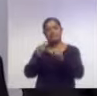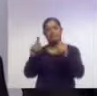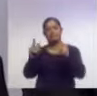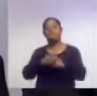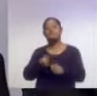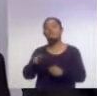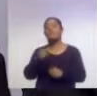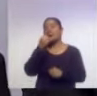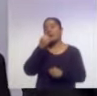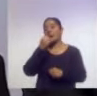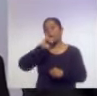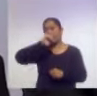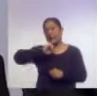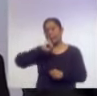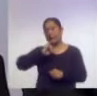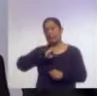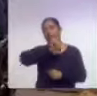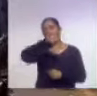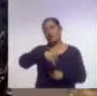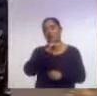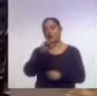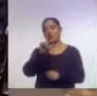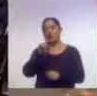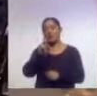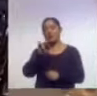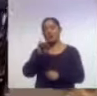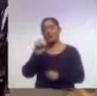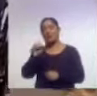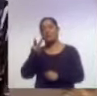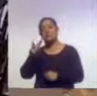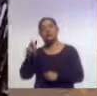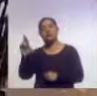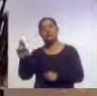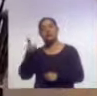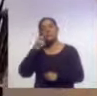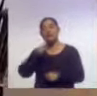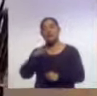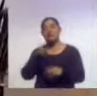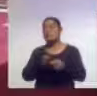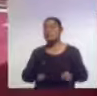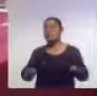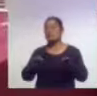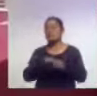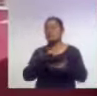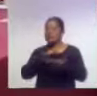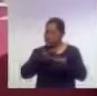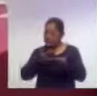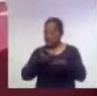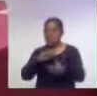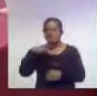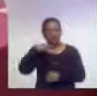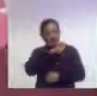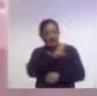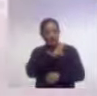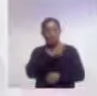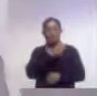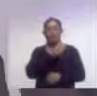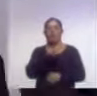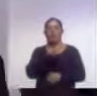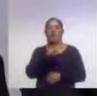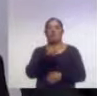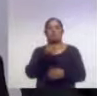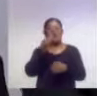Desarrollo Económico, Jorge Luis Vázquez Rodríguez, resaltó la importancia de brindar un servicio ágil y eficiente a la ciudadanía.